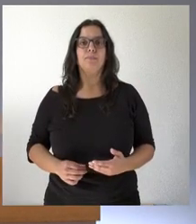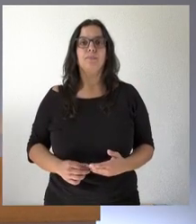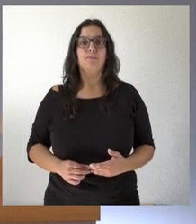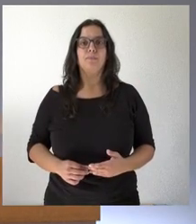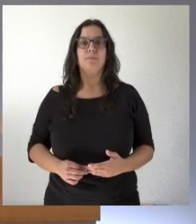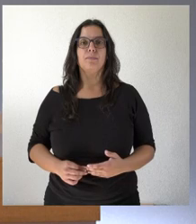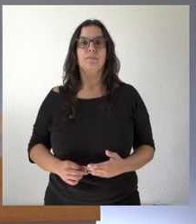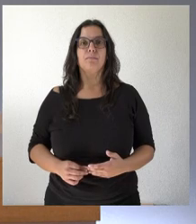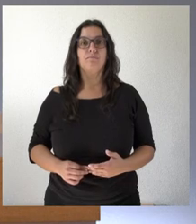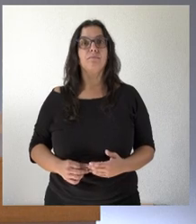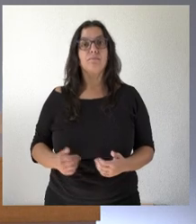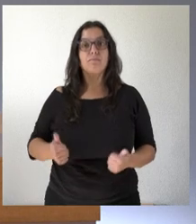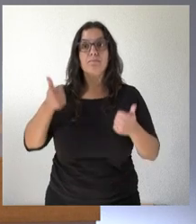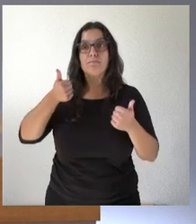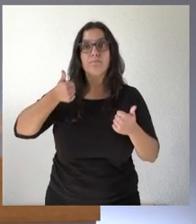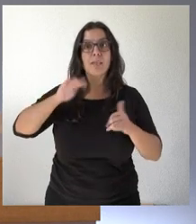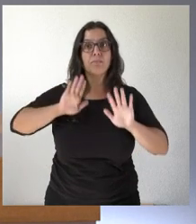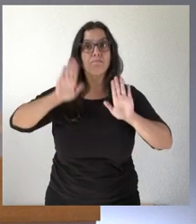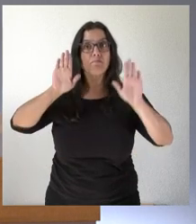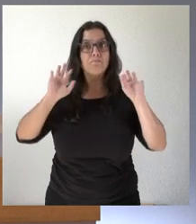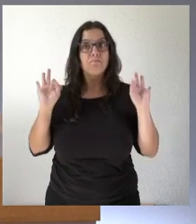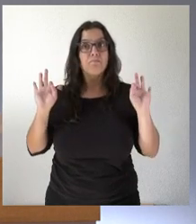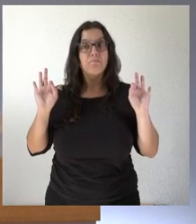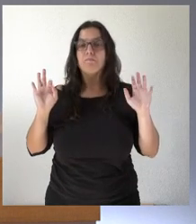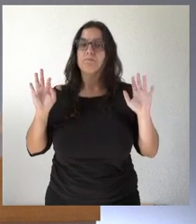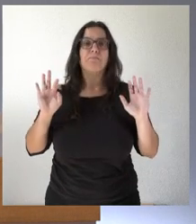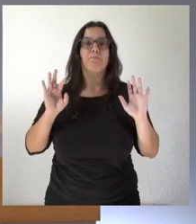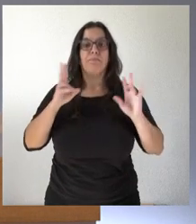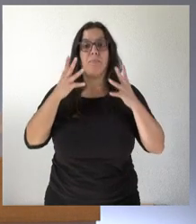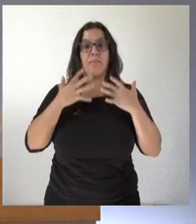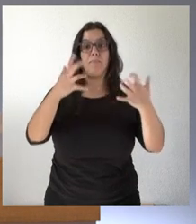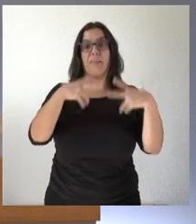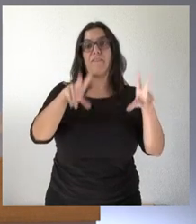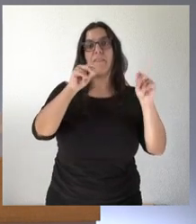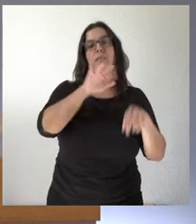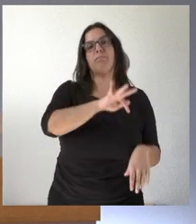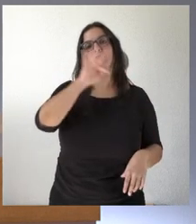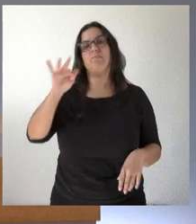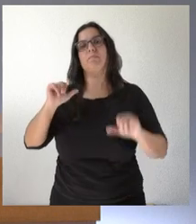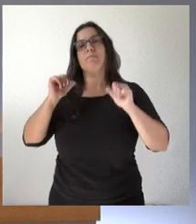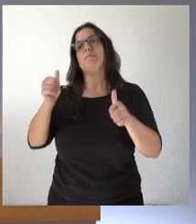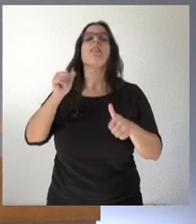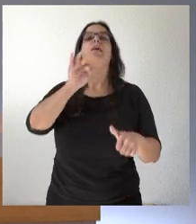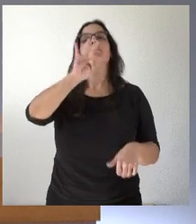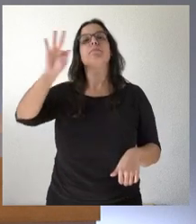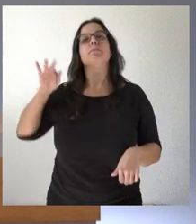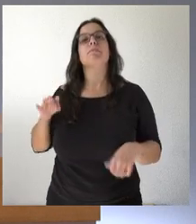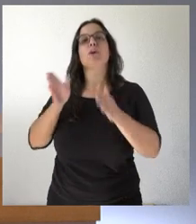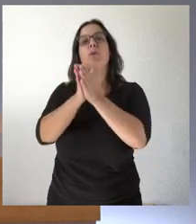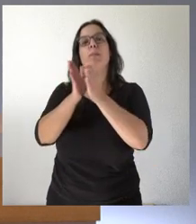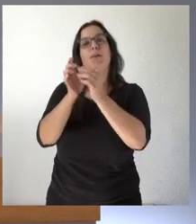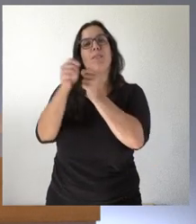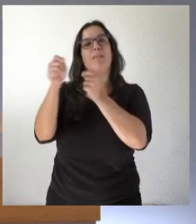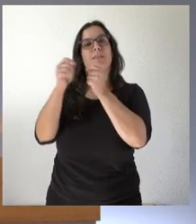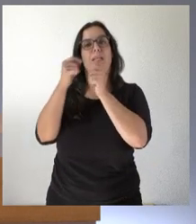¿alguna otra pregunta que desean formular? Abrimos abrimos entonces el turno de preguntas con los compañeros que nos